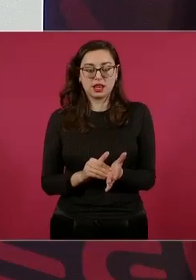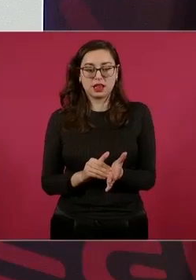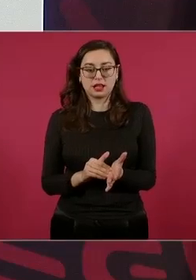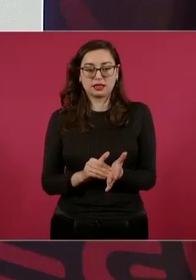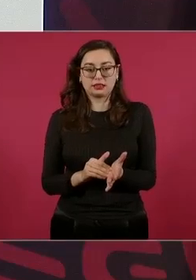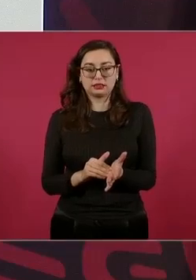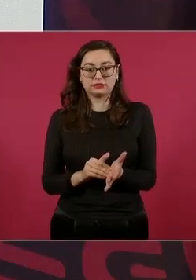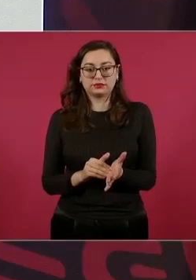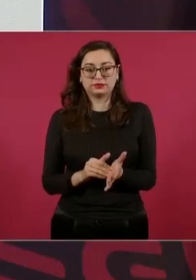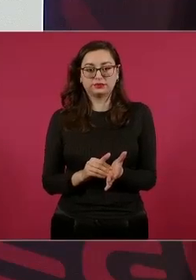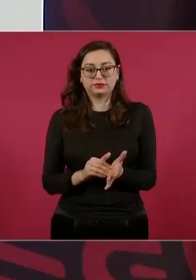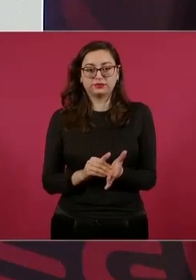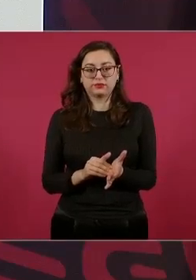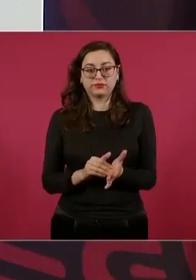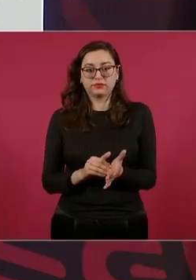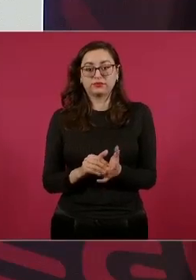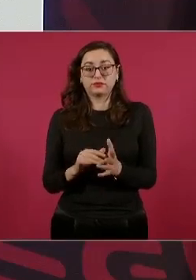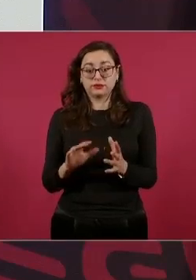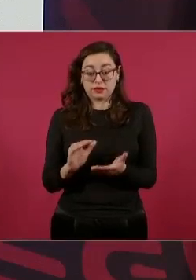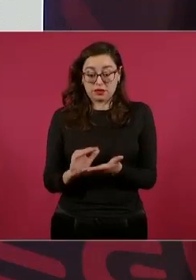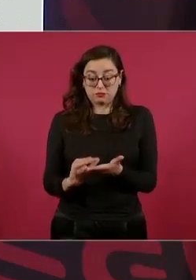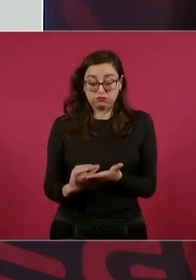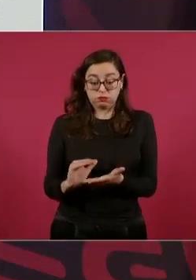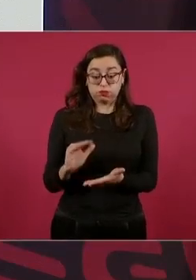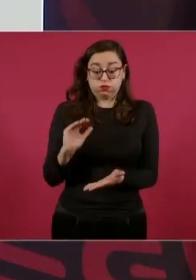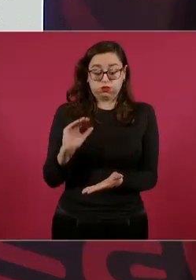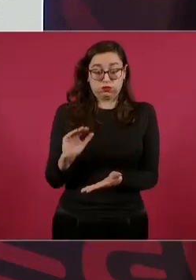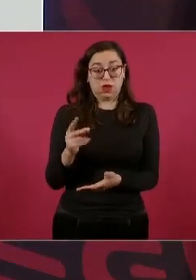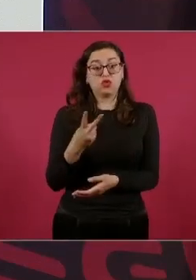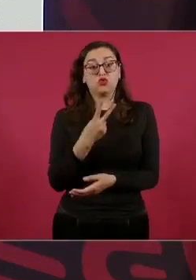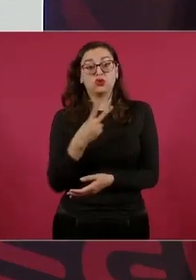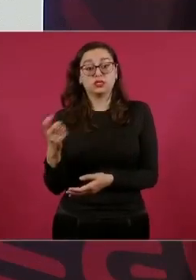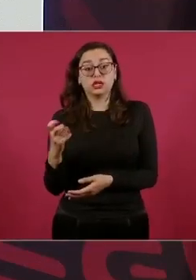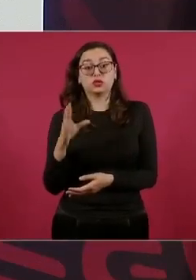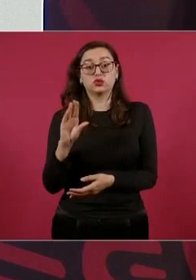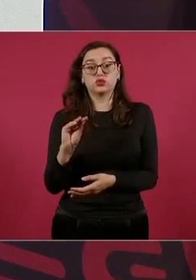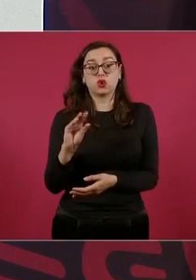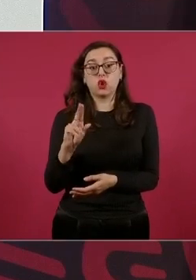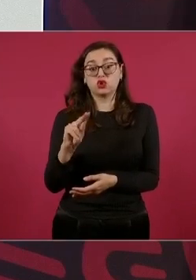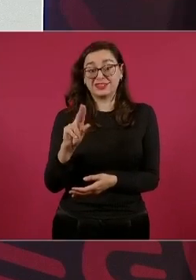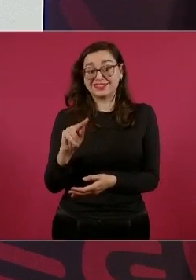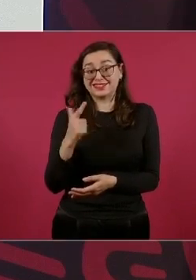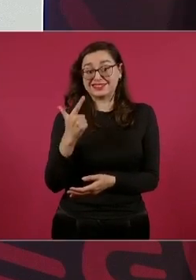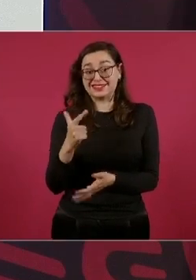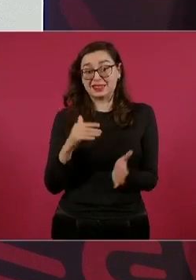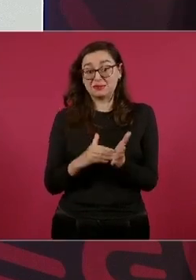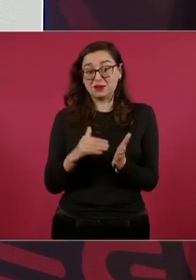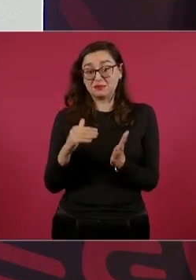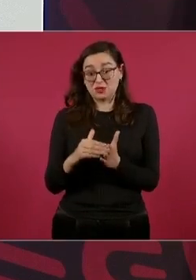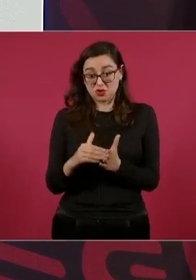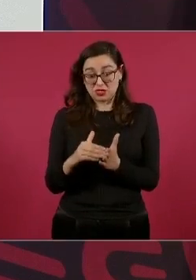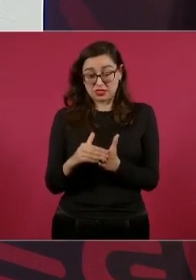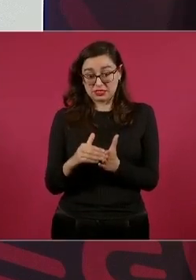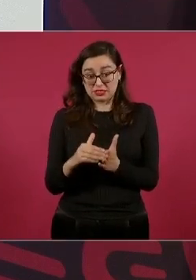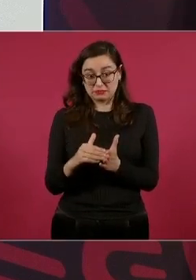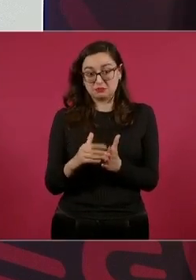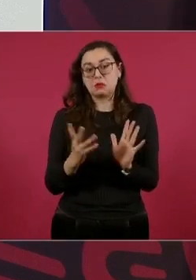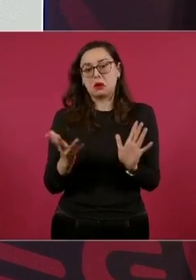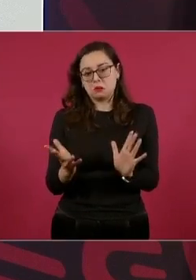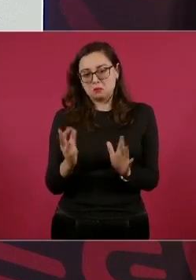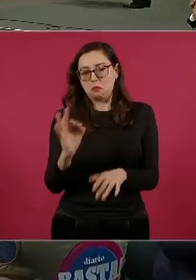¿Cuánto fue el incremento? 287 mil millones. En términos reales,